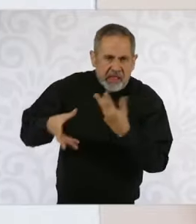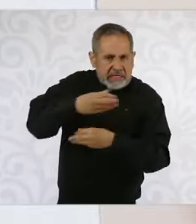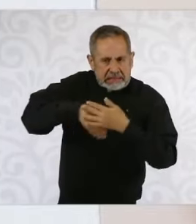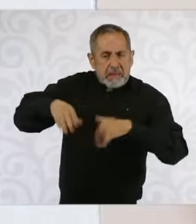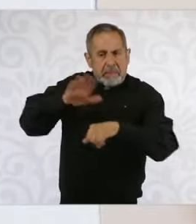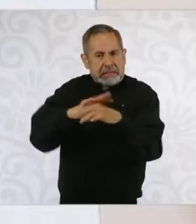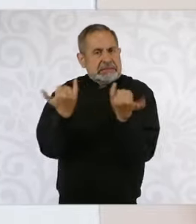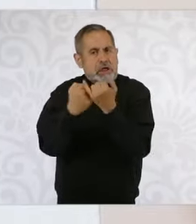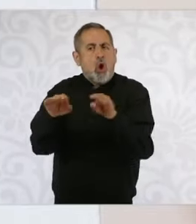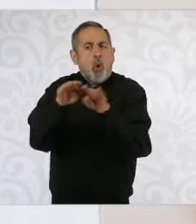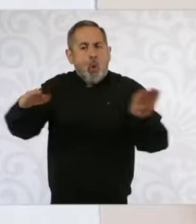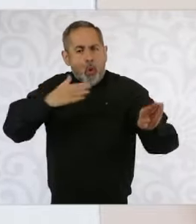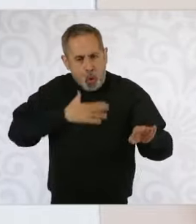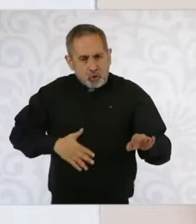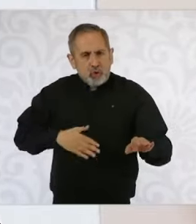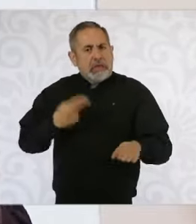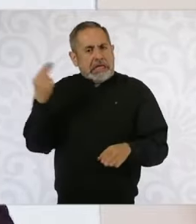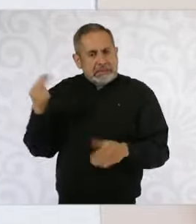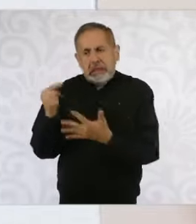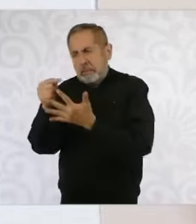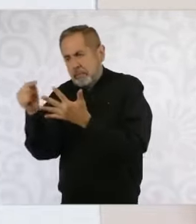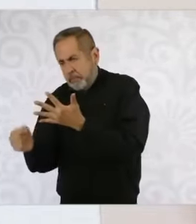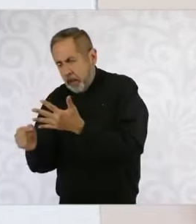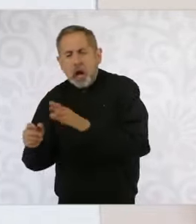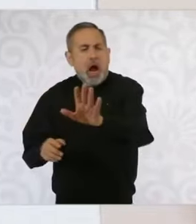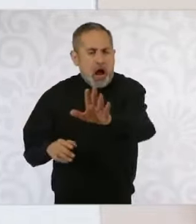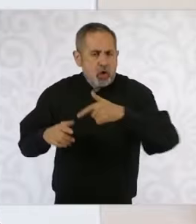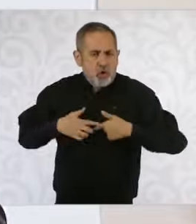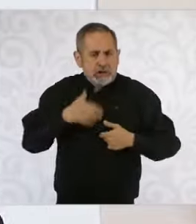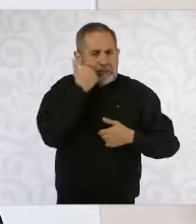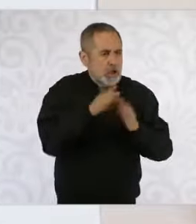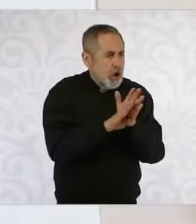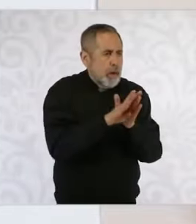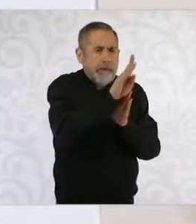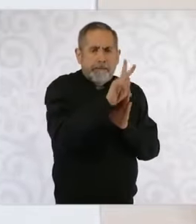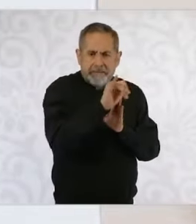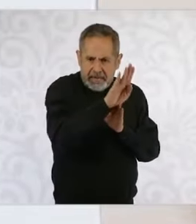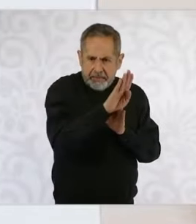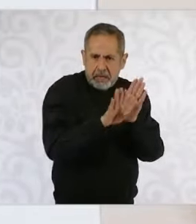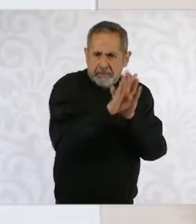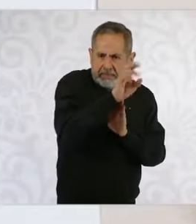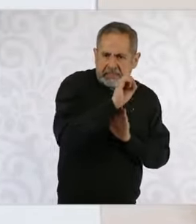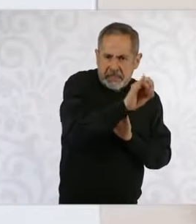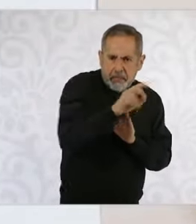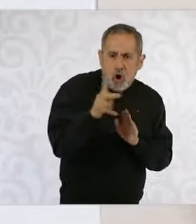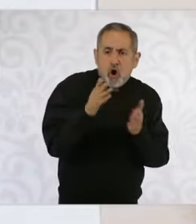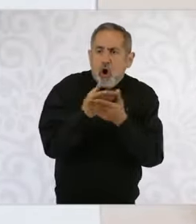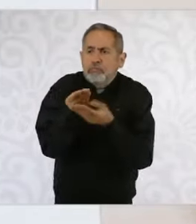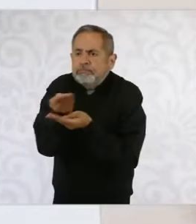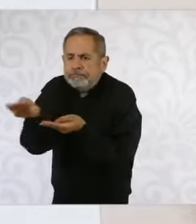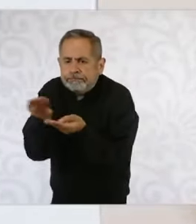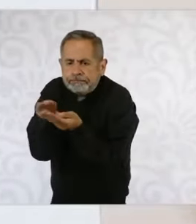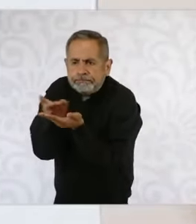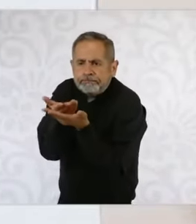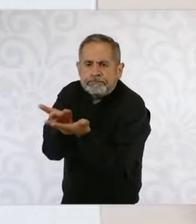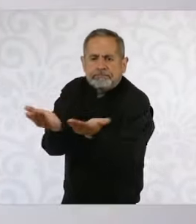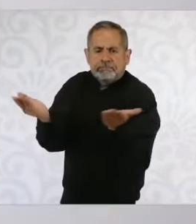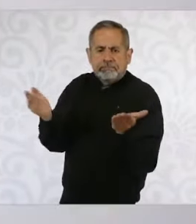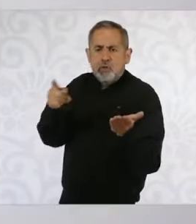de los países. Entonces, nosotros queremos que haya crecimiento, pero que haya distribución y bienestar.